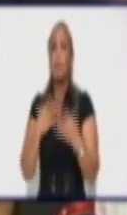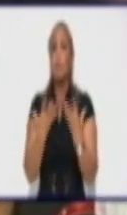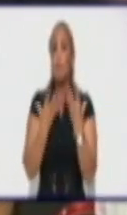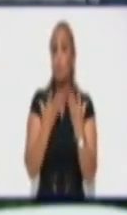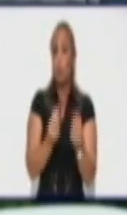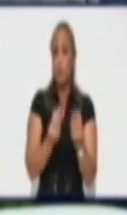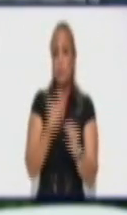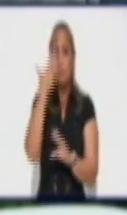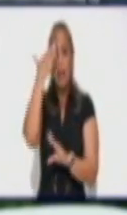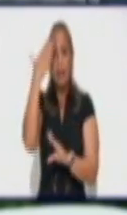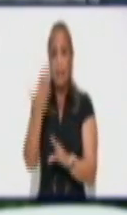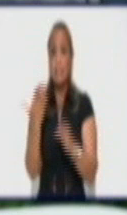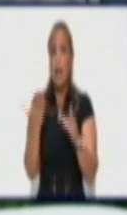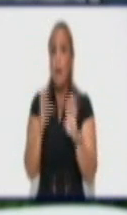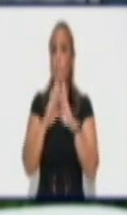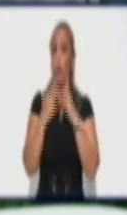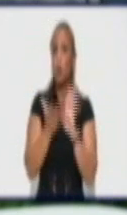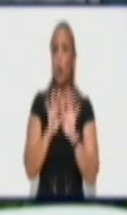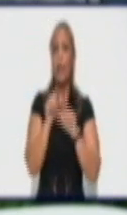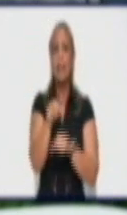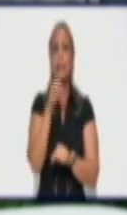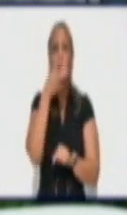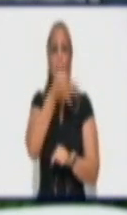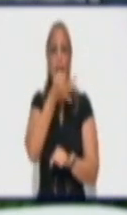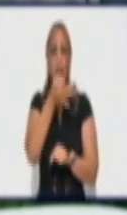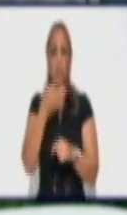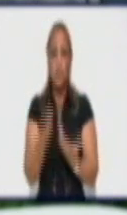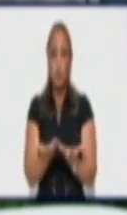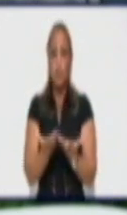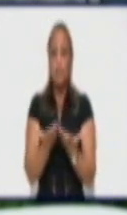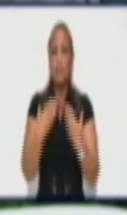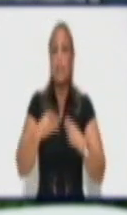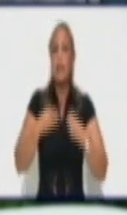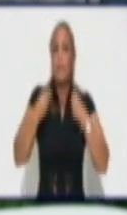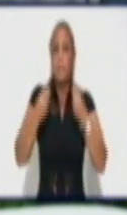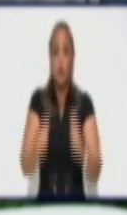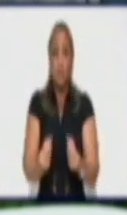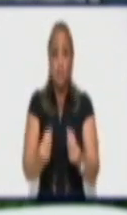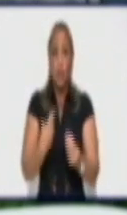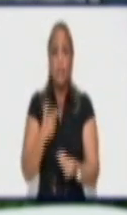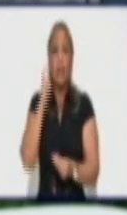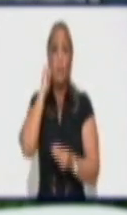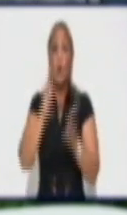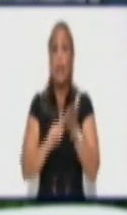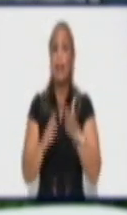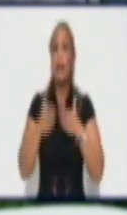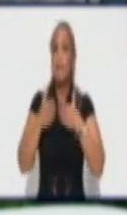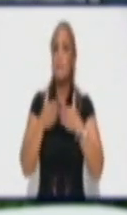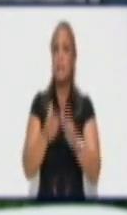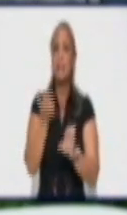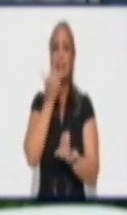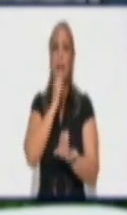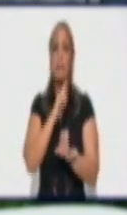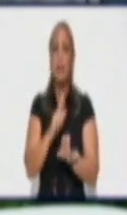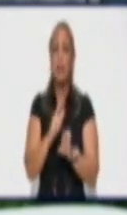por toda esta explicación de la posición de la mujer granmense. También nos acompaña hoy Reinaldo Fernández.